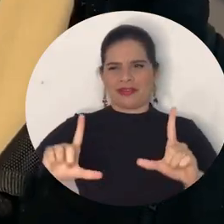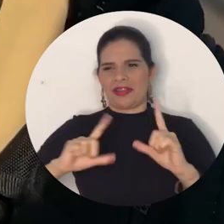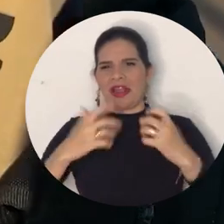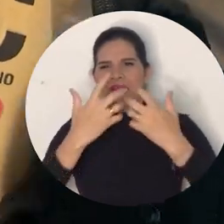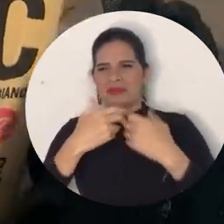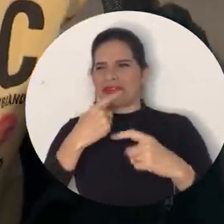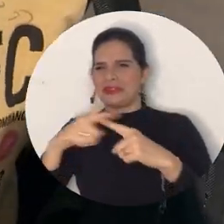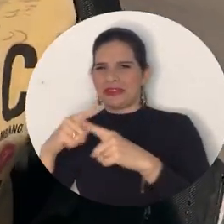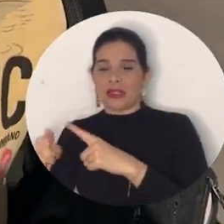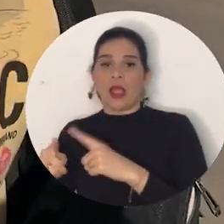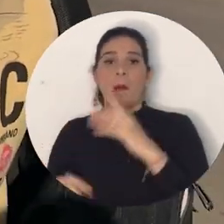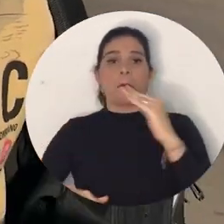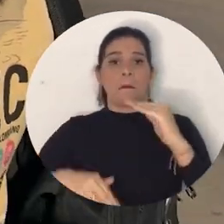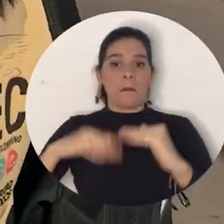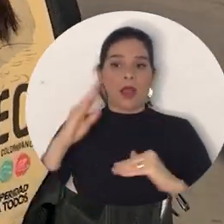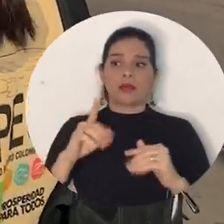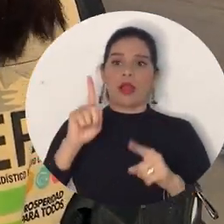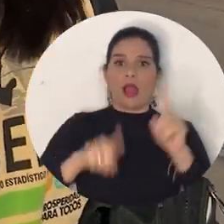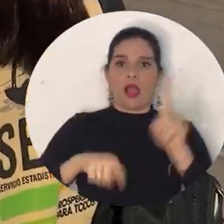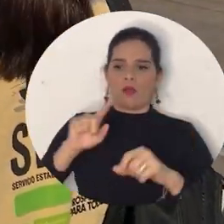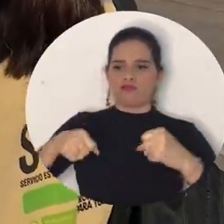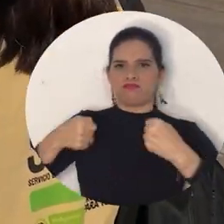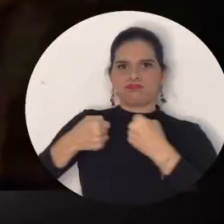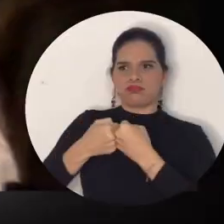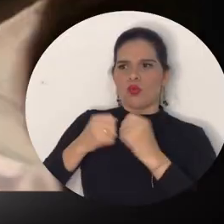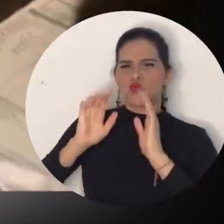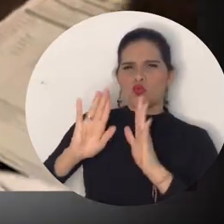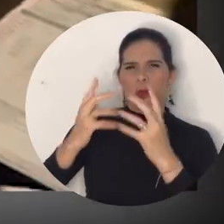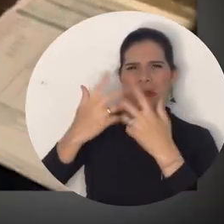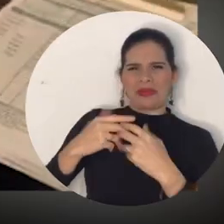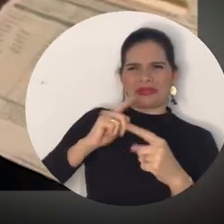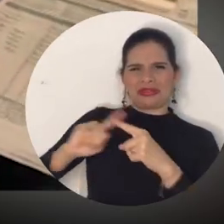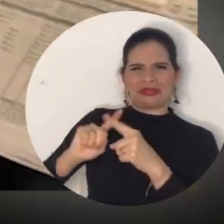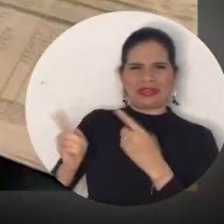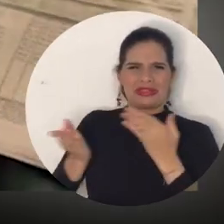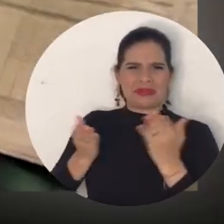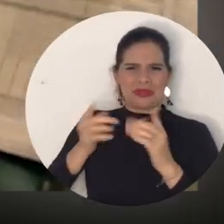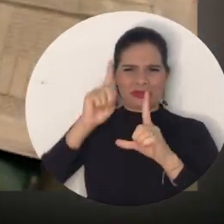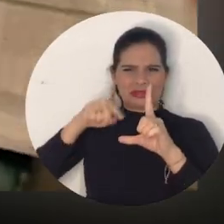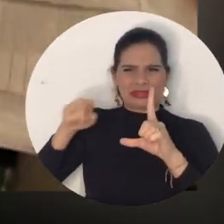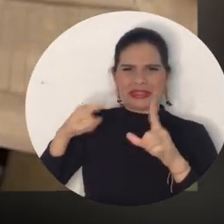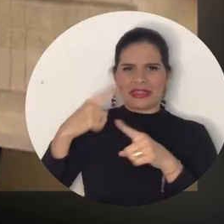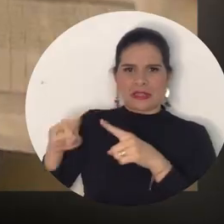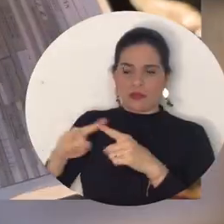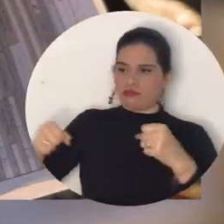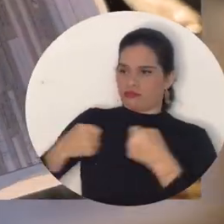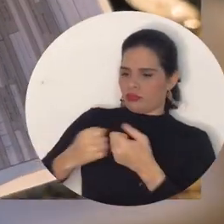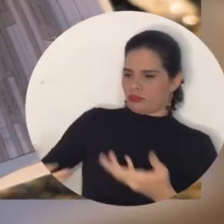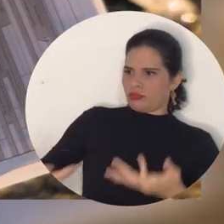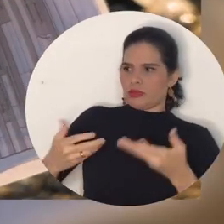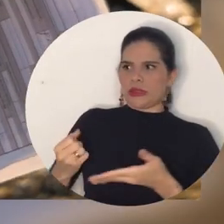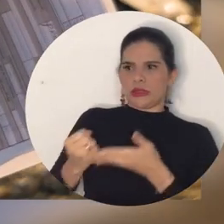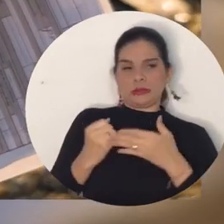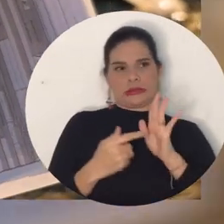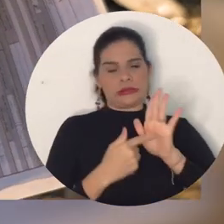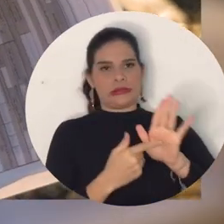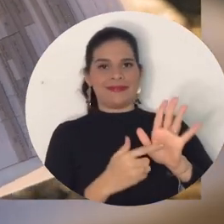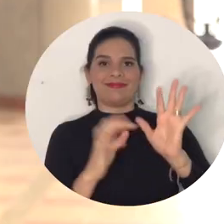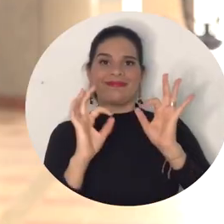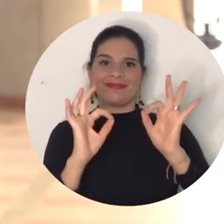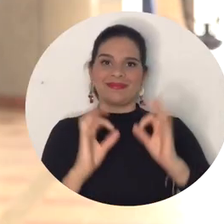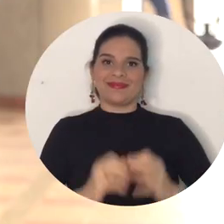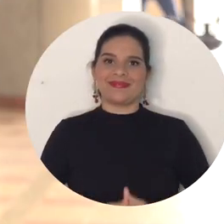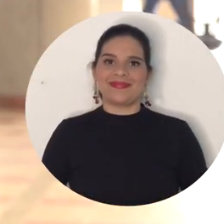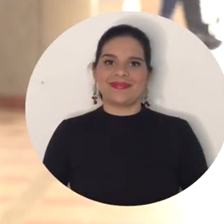graduados y empresas, así como importantes alianzas con entidades reguladoras y de servicio estadístico del área. Cabe mencionar el hecho de